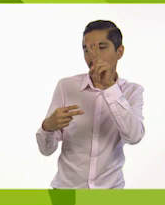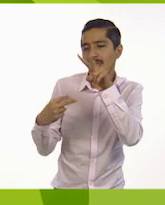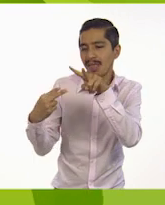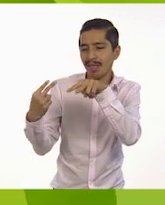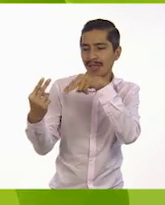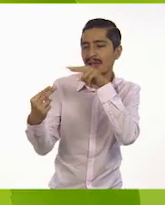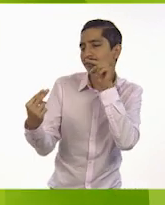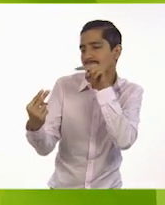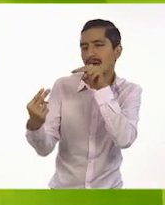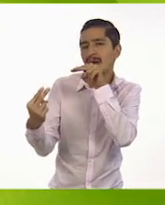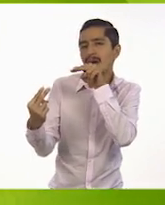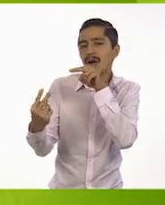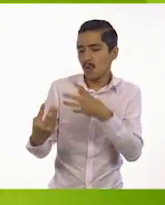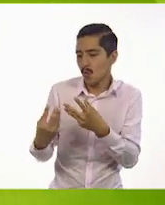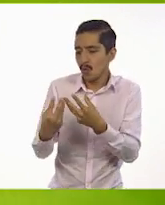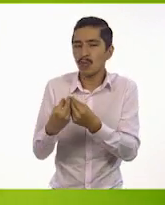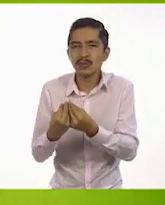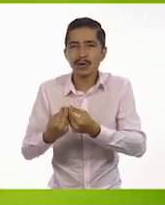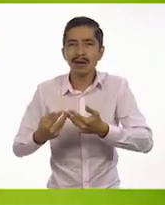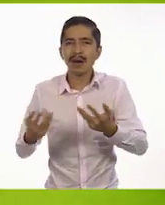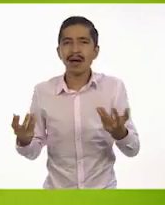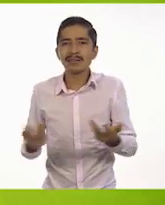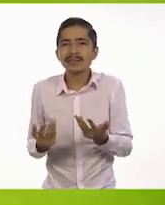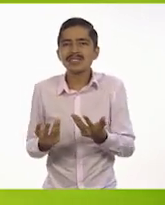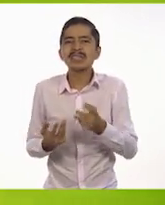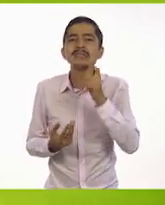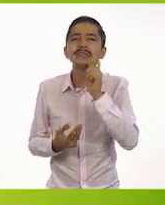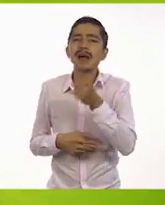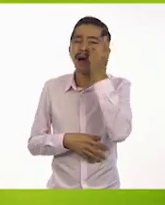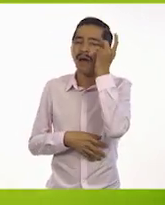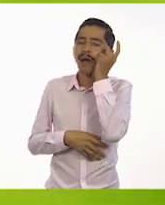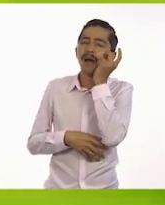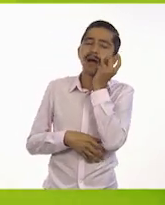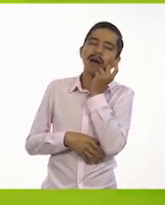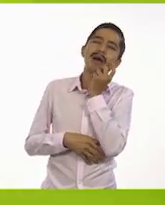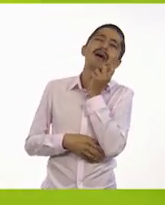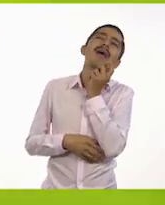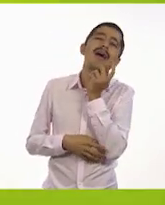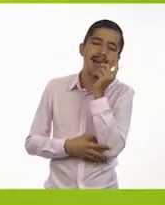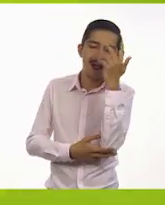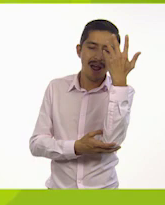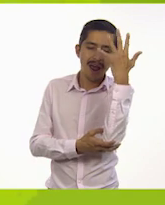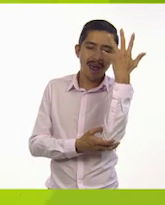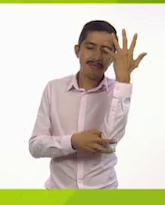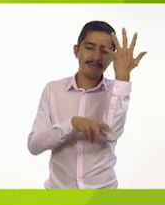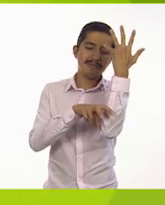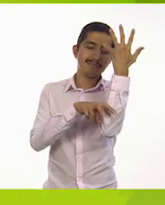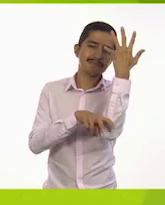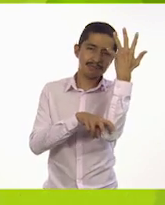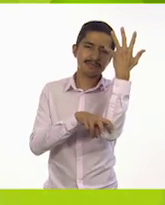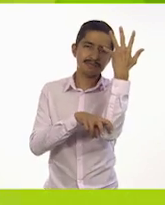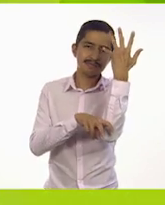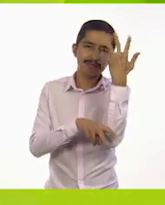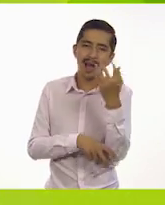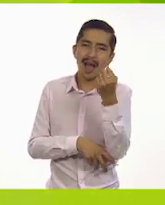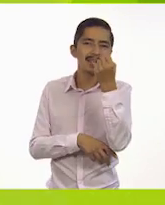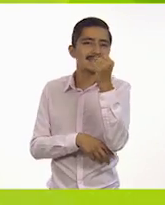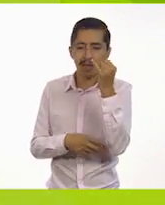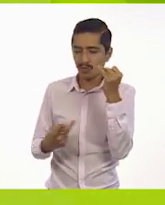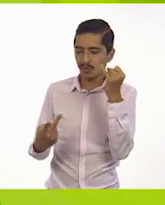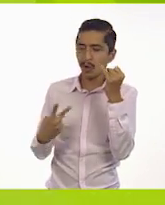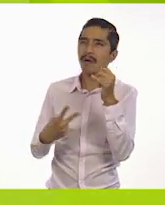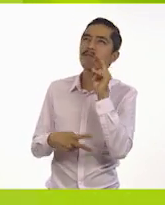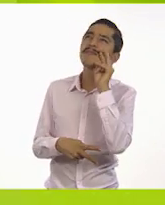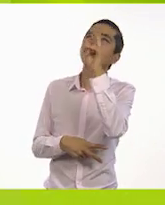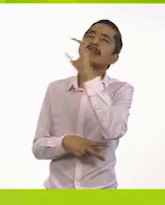Sencillamente, estar juntos. Estar tumbados holgazaneando bajo un árbol. Sencillamente, mirar juntos el